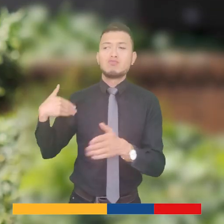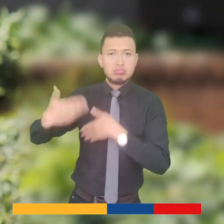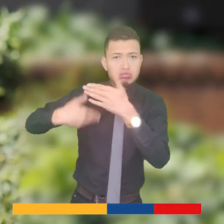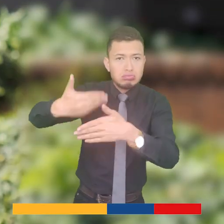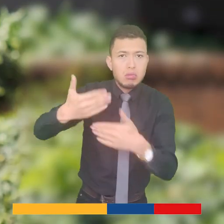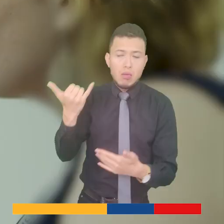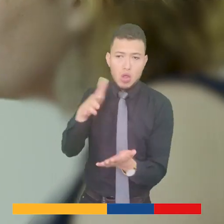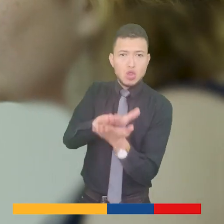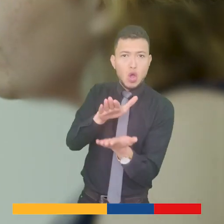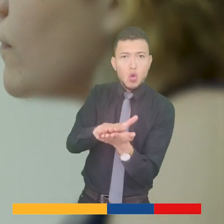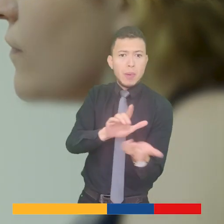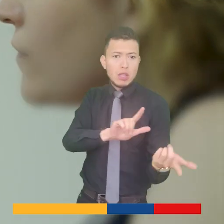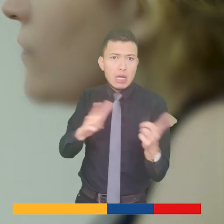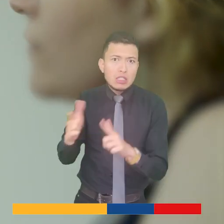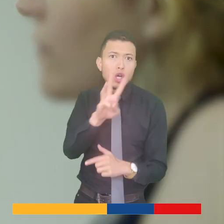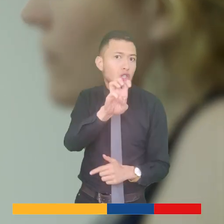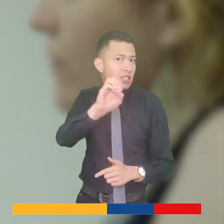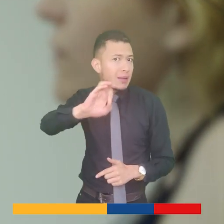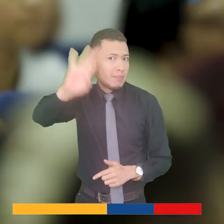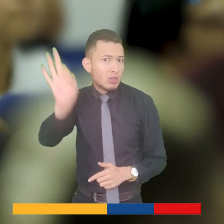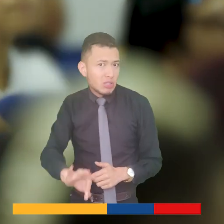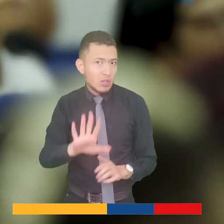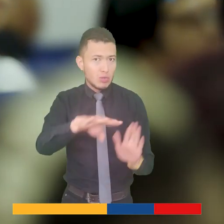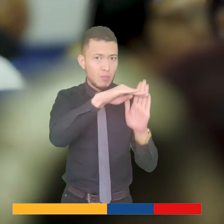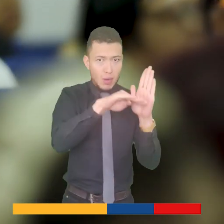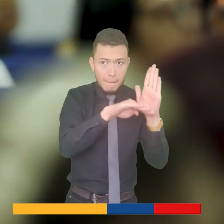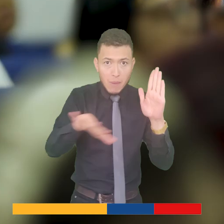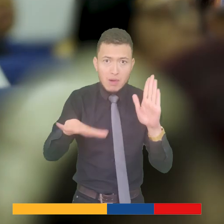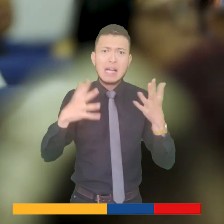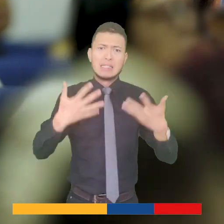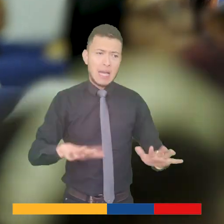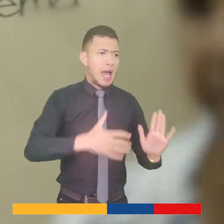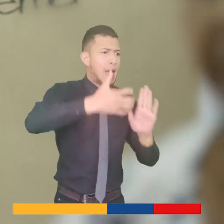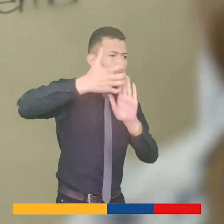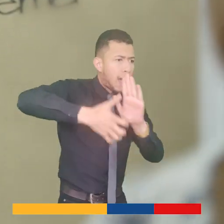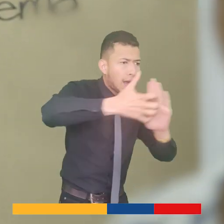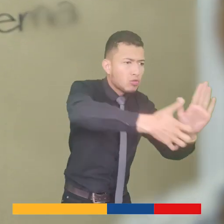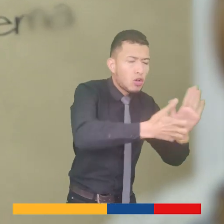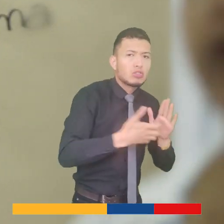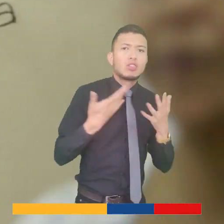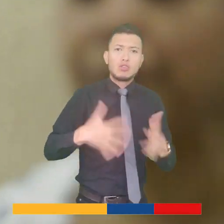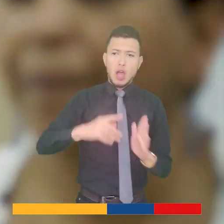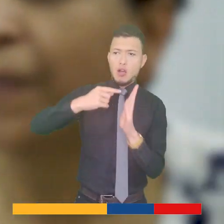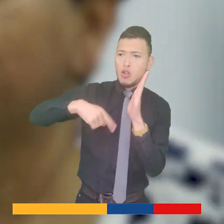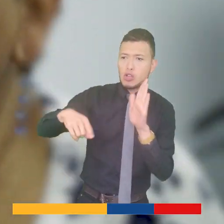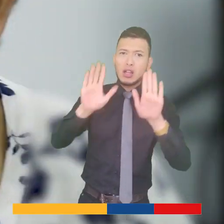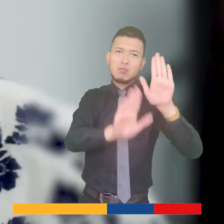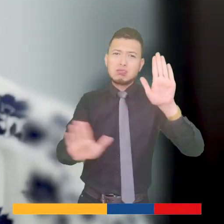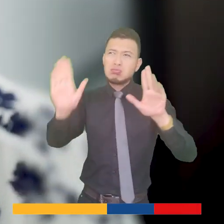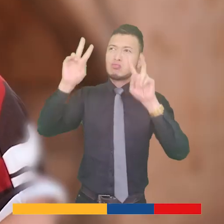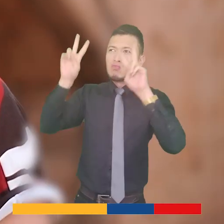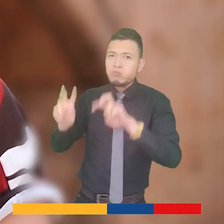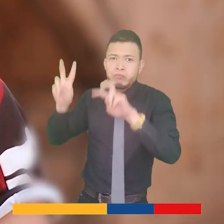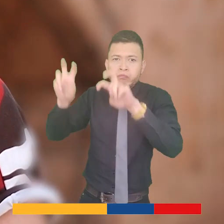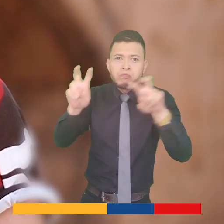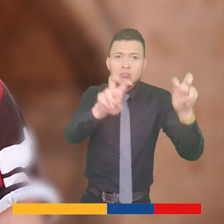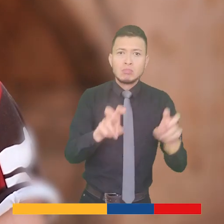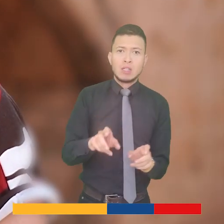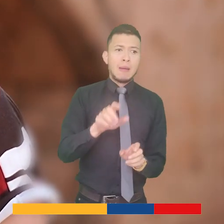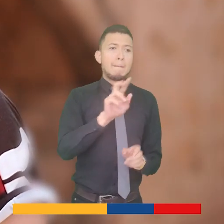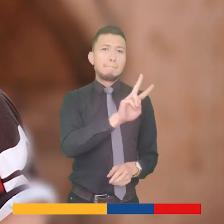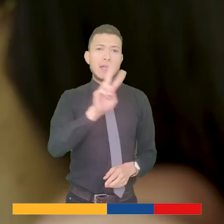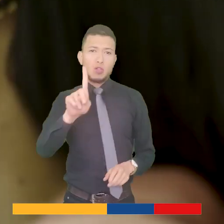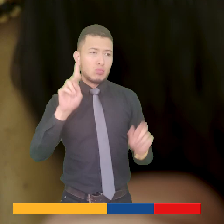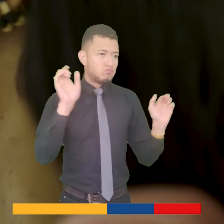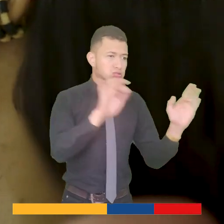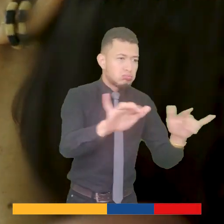esta política pública. Tenemos un avance del 80% del documento COMPES. Tenemos un diagnóstico consolidado, contratamos estudios